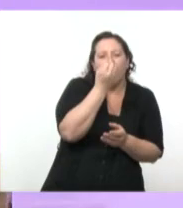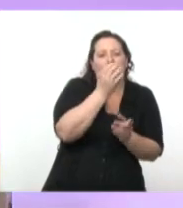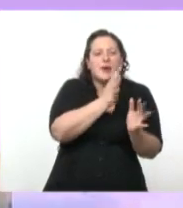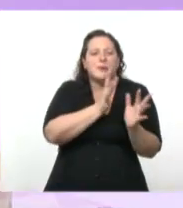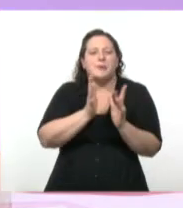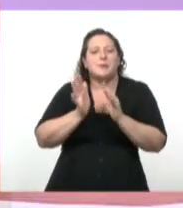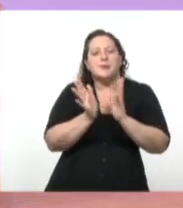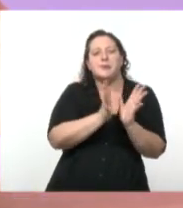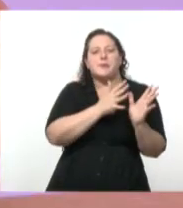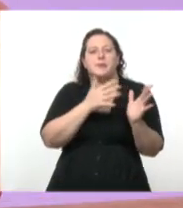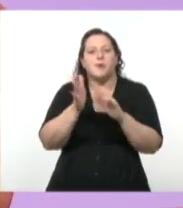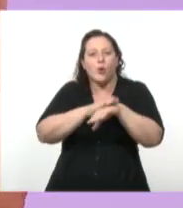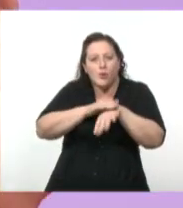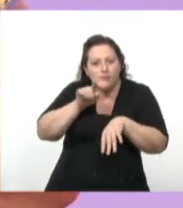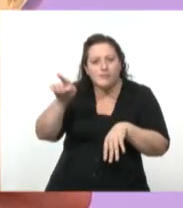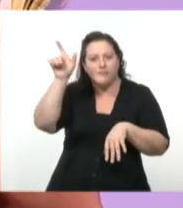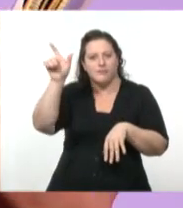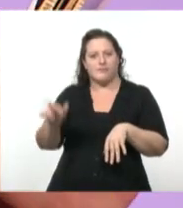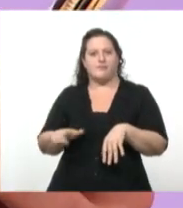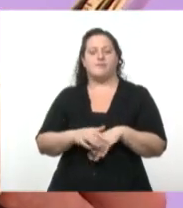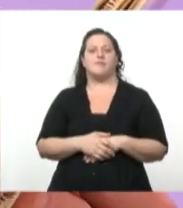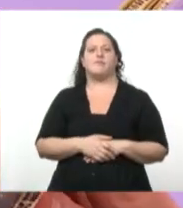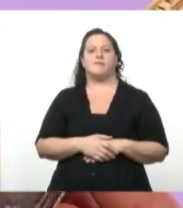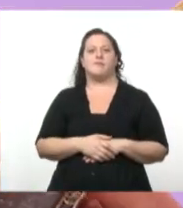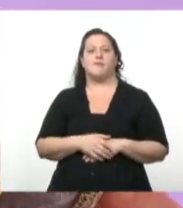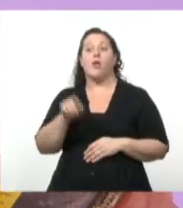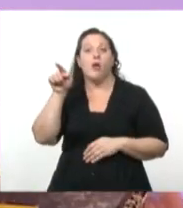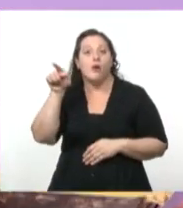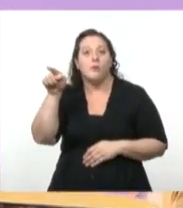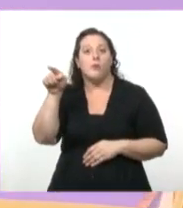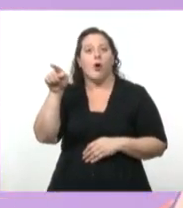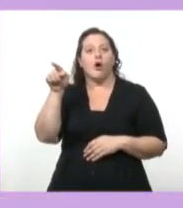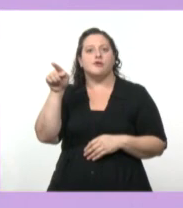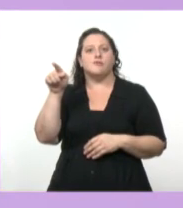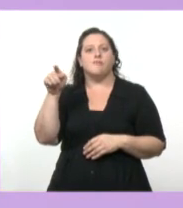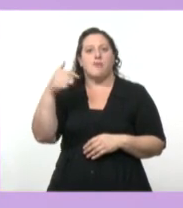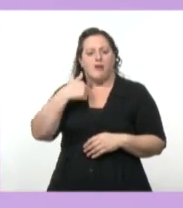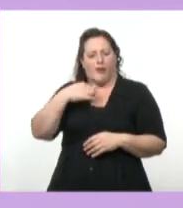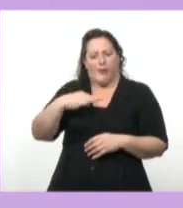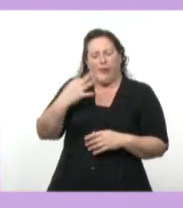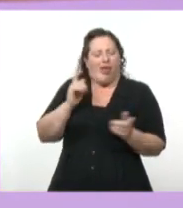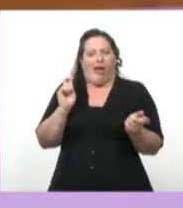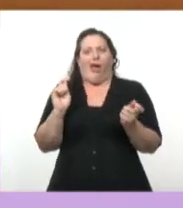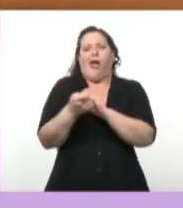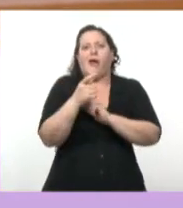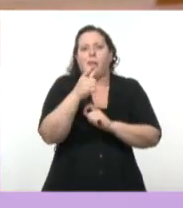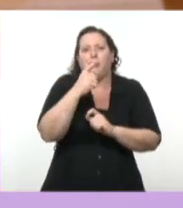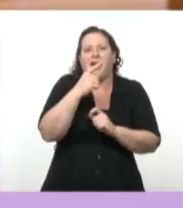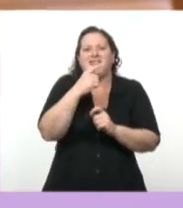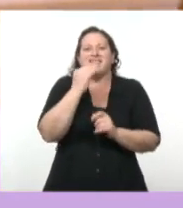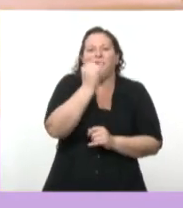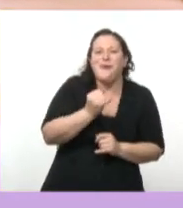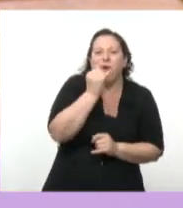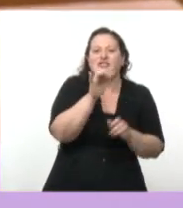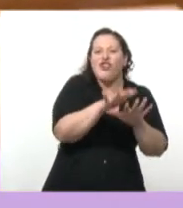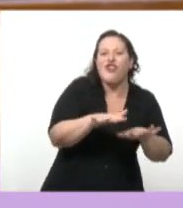en el corazón Tú hiciste de mi vida un cuento para niños En donde naufragios y muertes